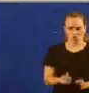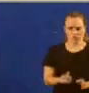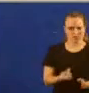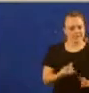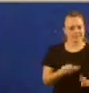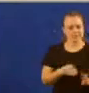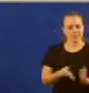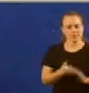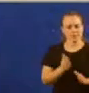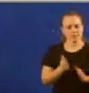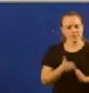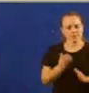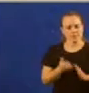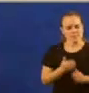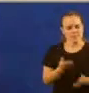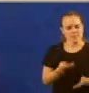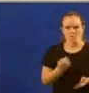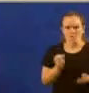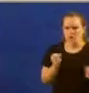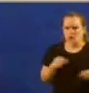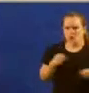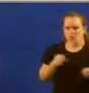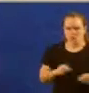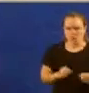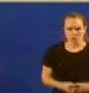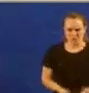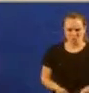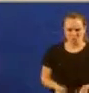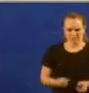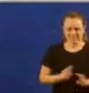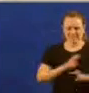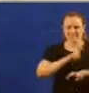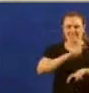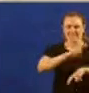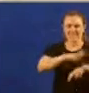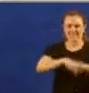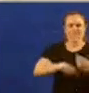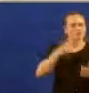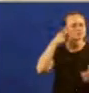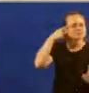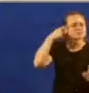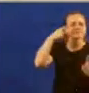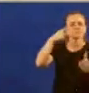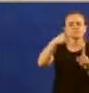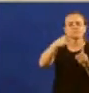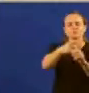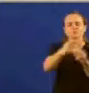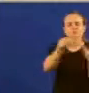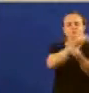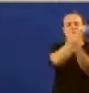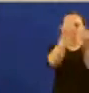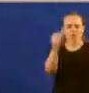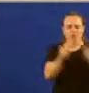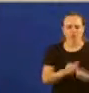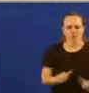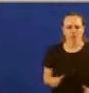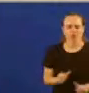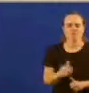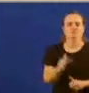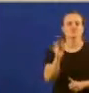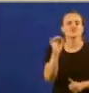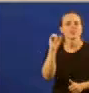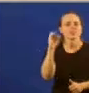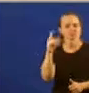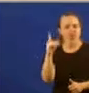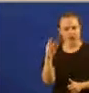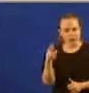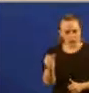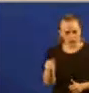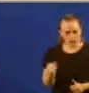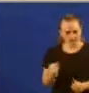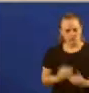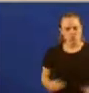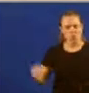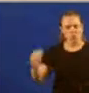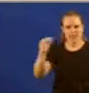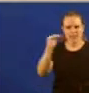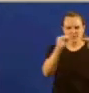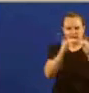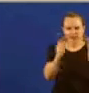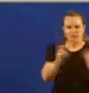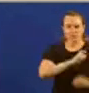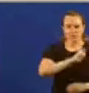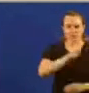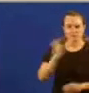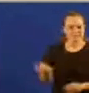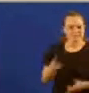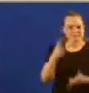do precipicio. Unha reforma que debe ter como horizonte un modelo federal, ou sexa igualitario, respetuoso de diversidade,